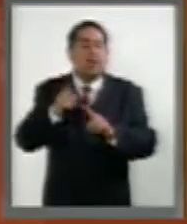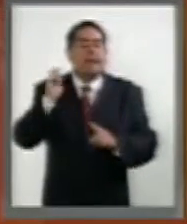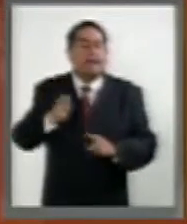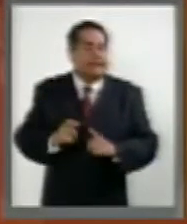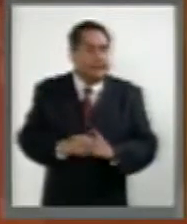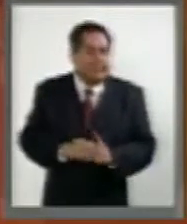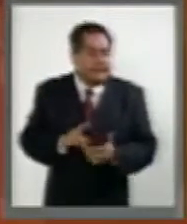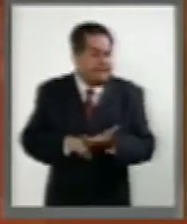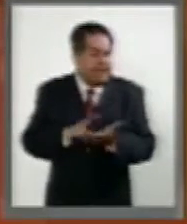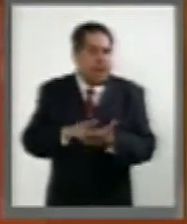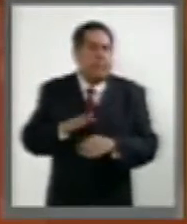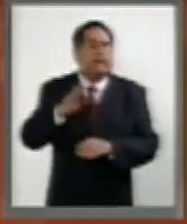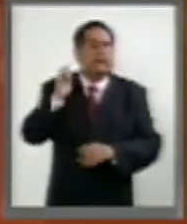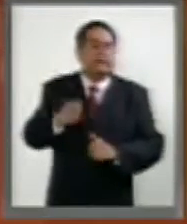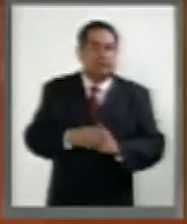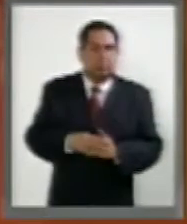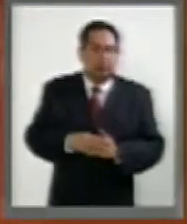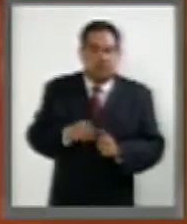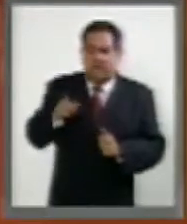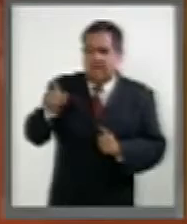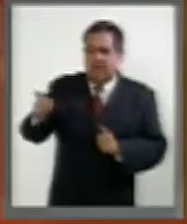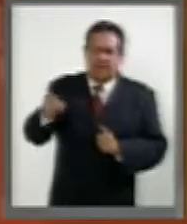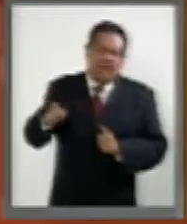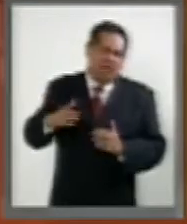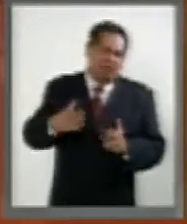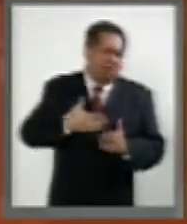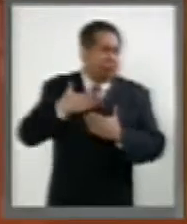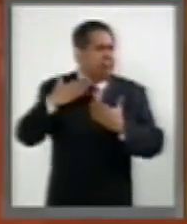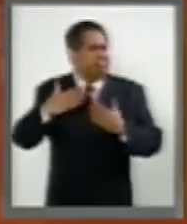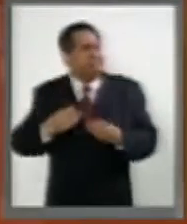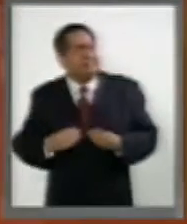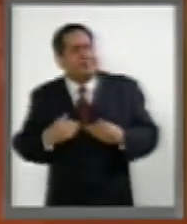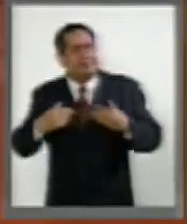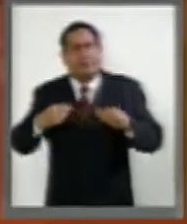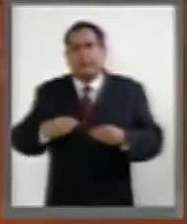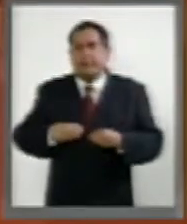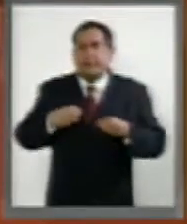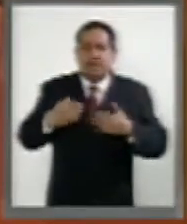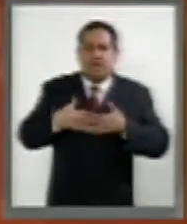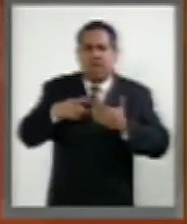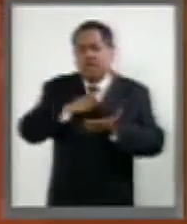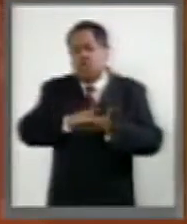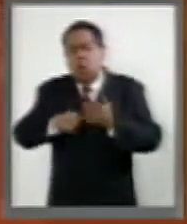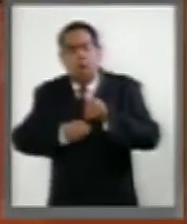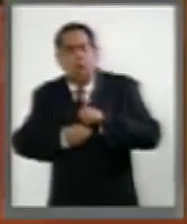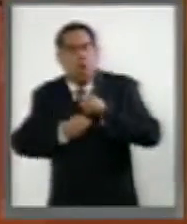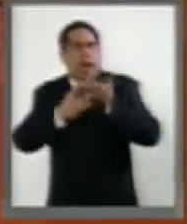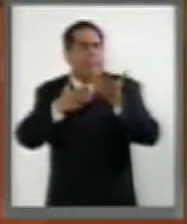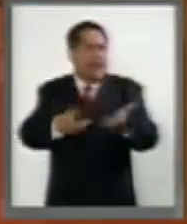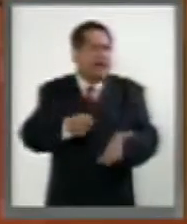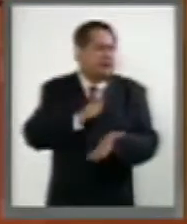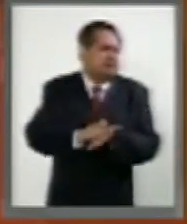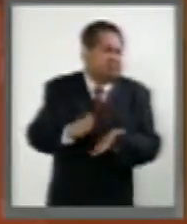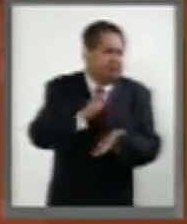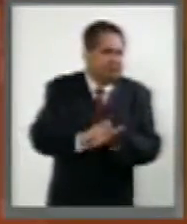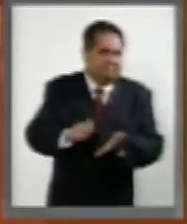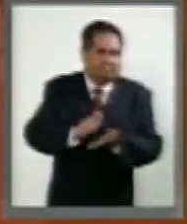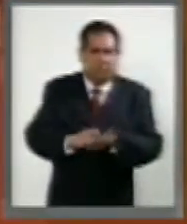haya tenido una enorme alegría de vivir. Escribió poemas, escribió